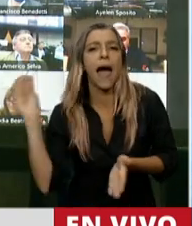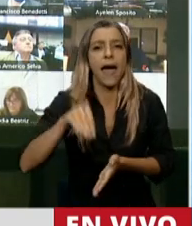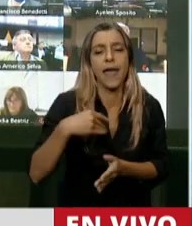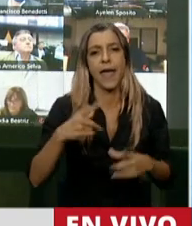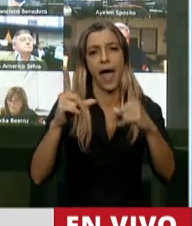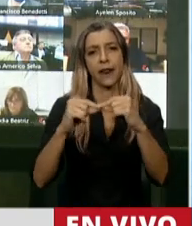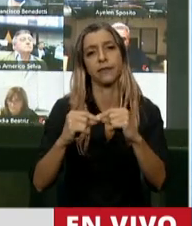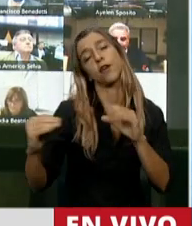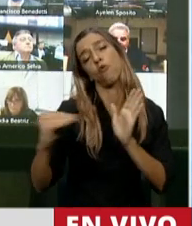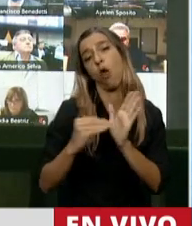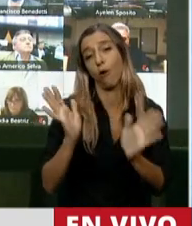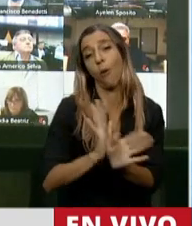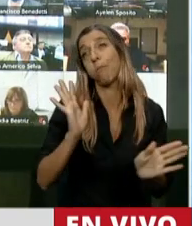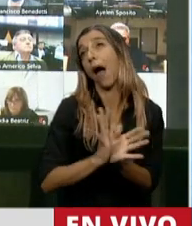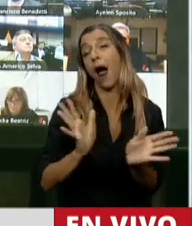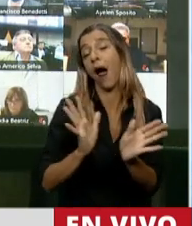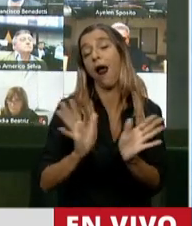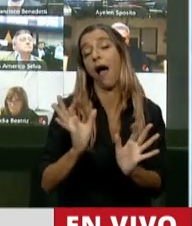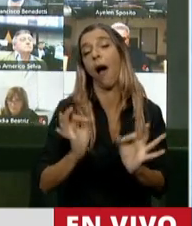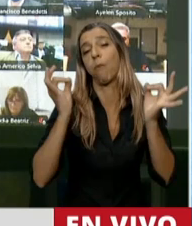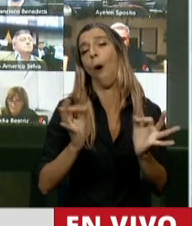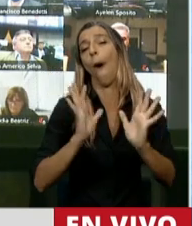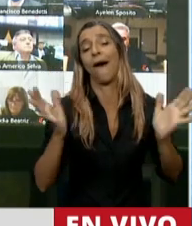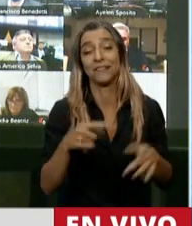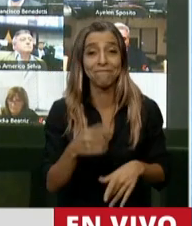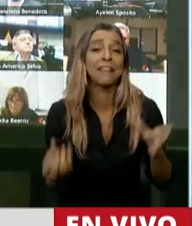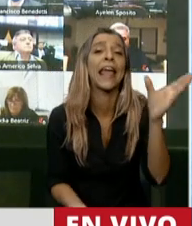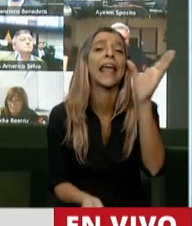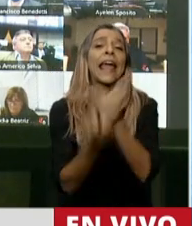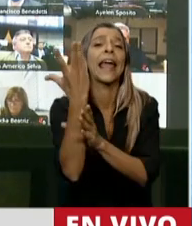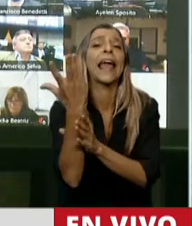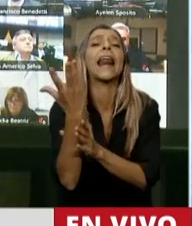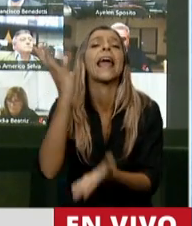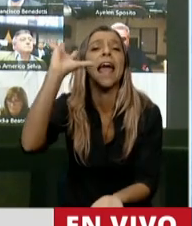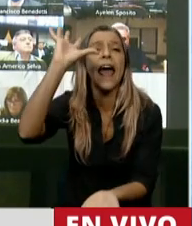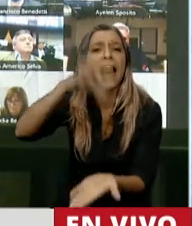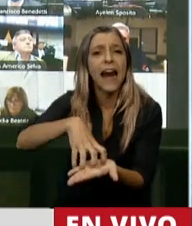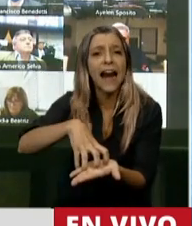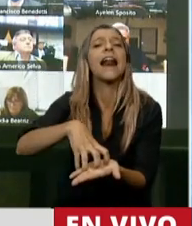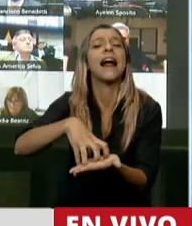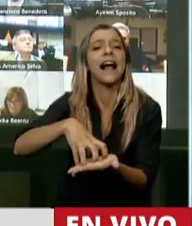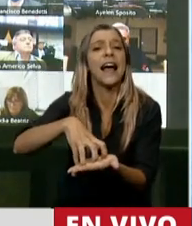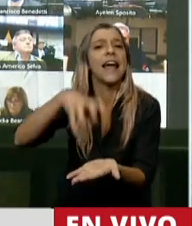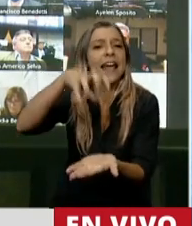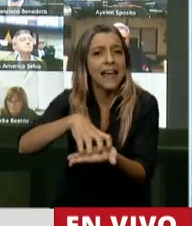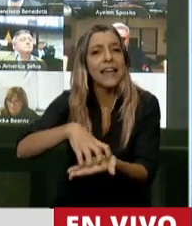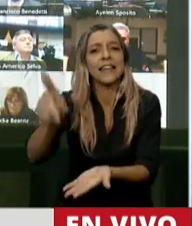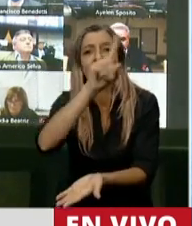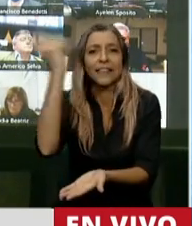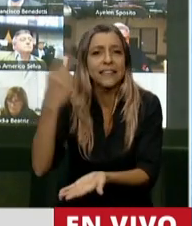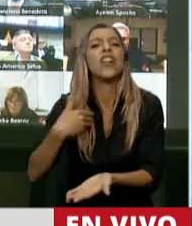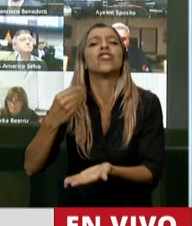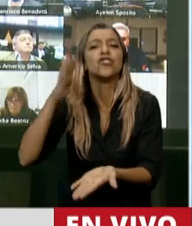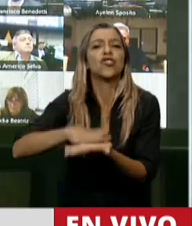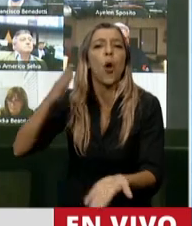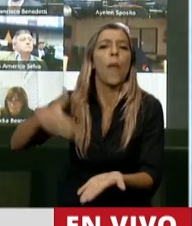para coronarla, que diga, créase la Agencia Nacional de Inversiones Argentinas en